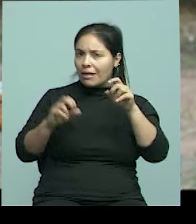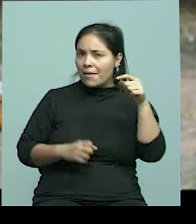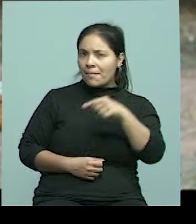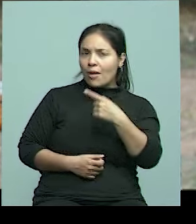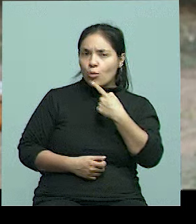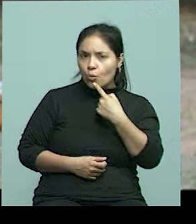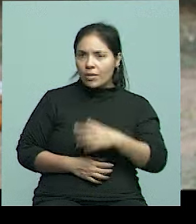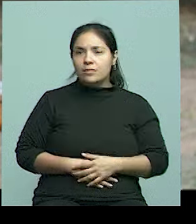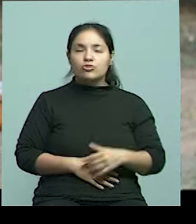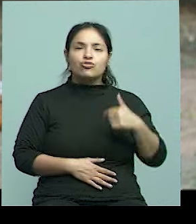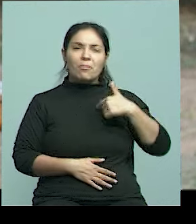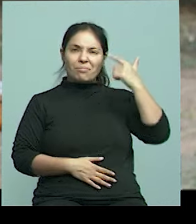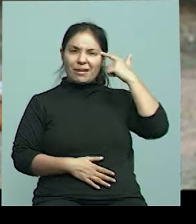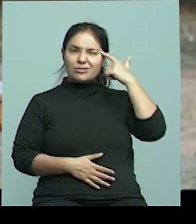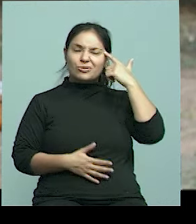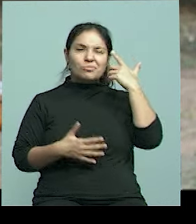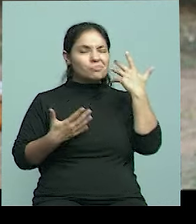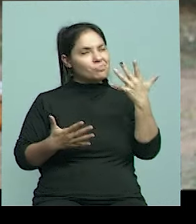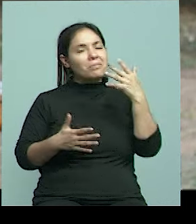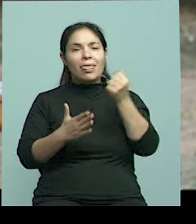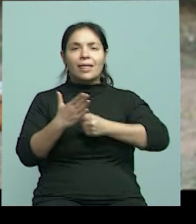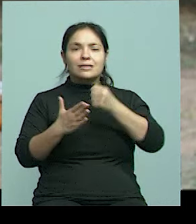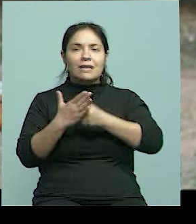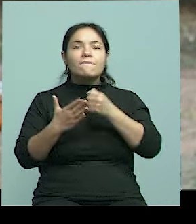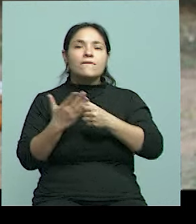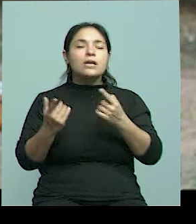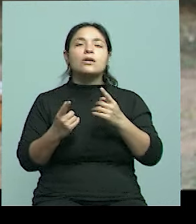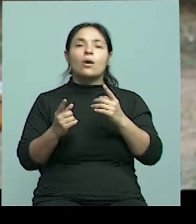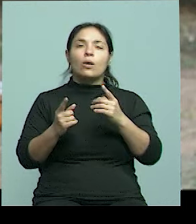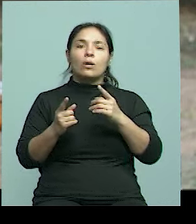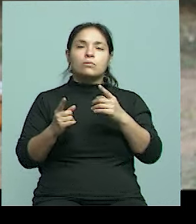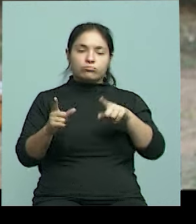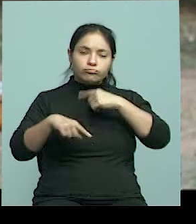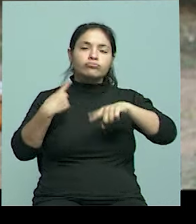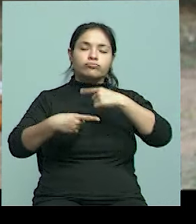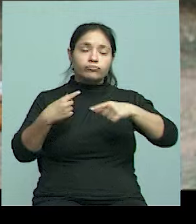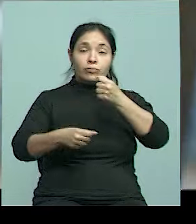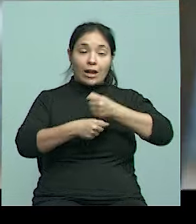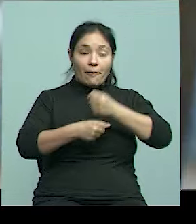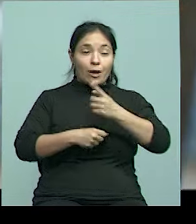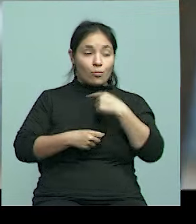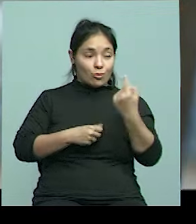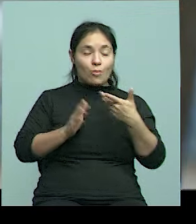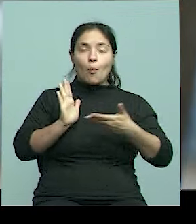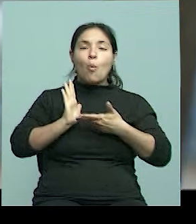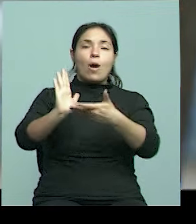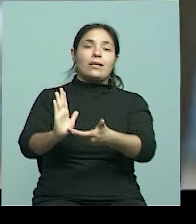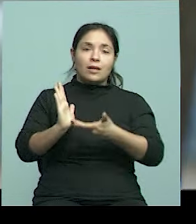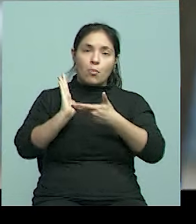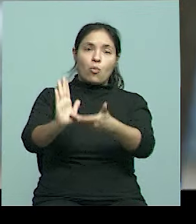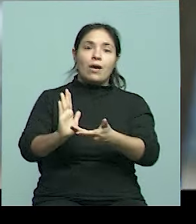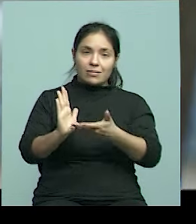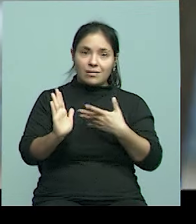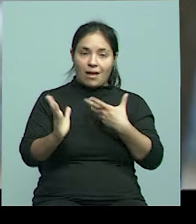Me planteo que es como un desafío seguir mostrando el trabajo que hacemos, la utilidad que tiene,